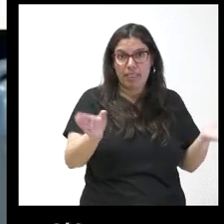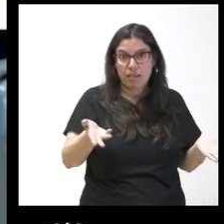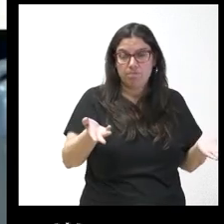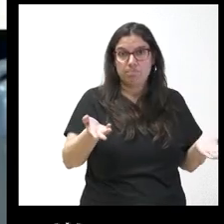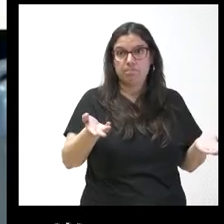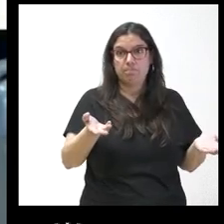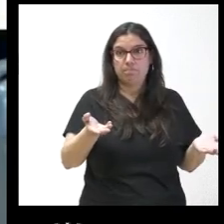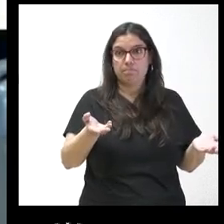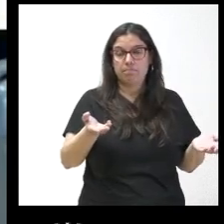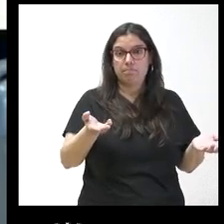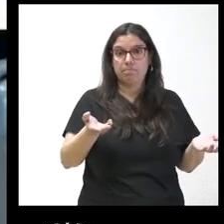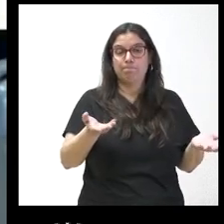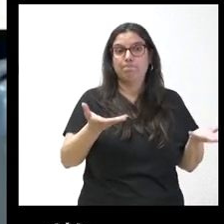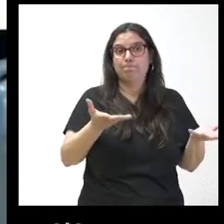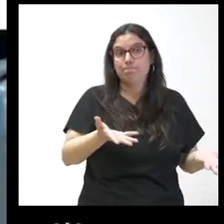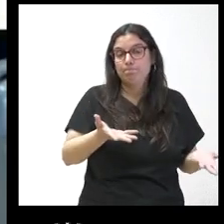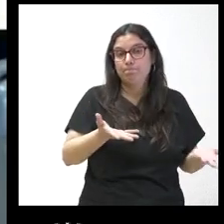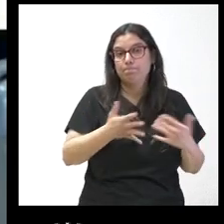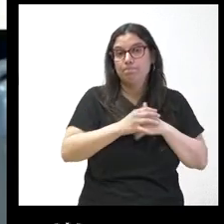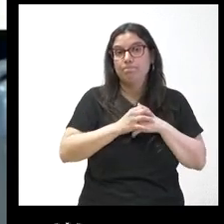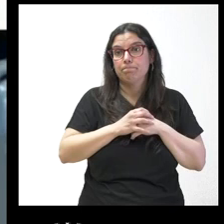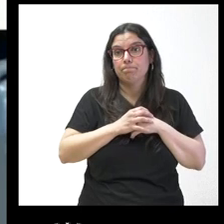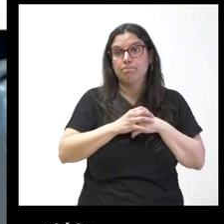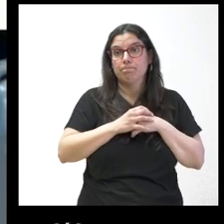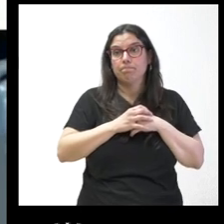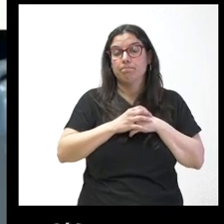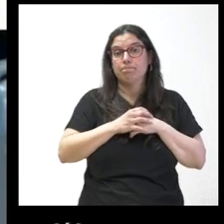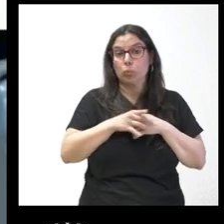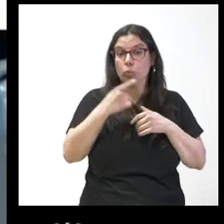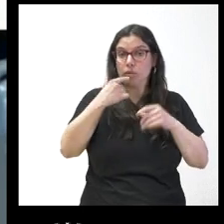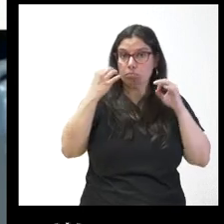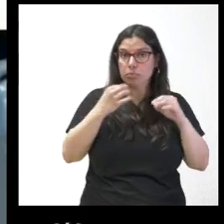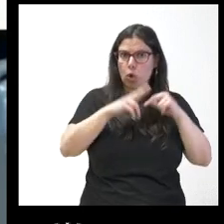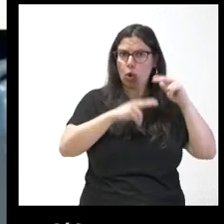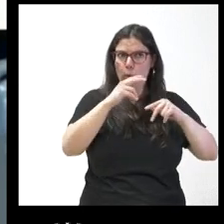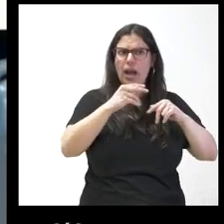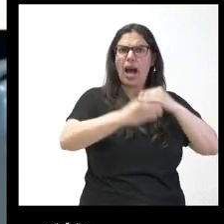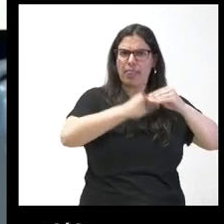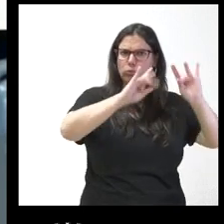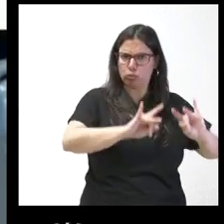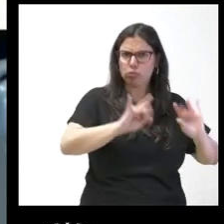el palacio de congresos usted asegura que esas obras se van a hacer pero